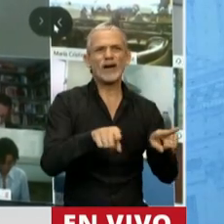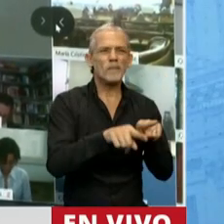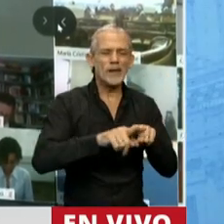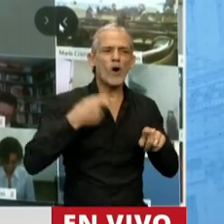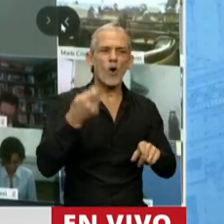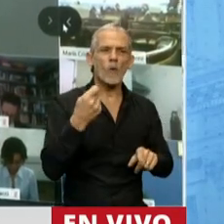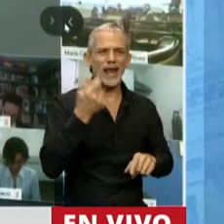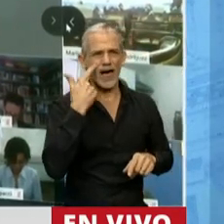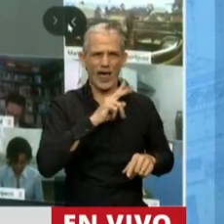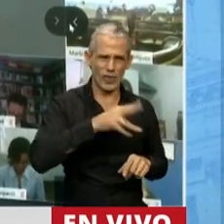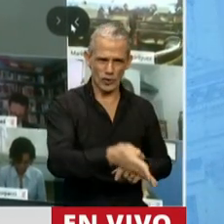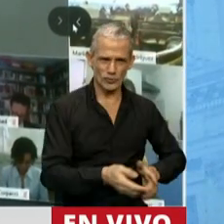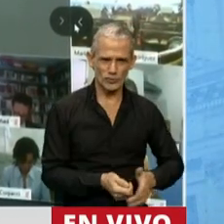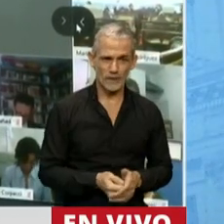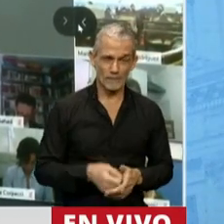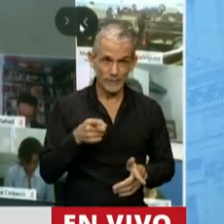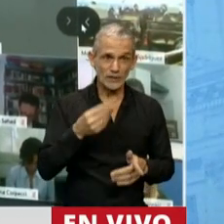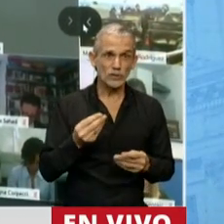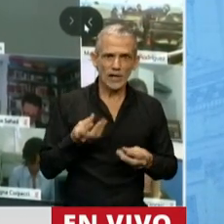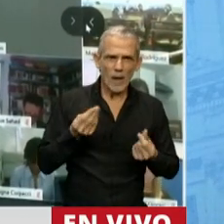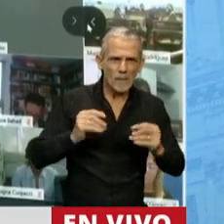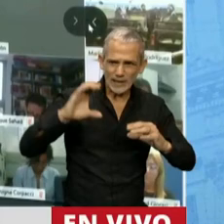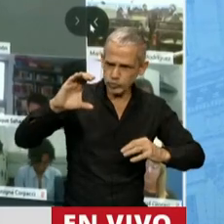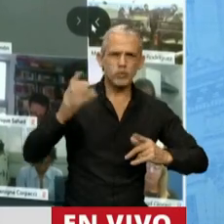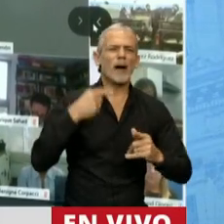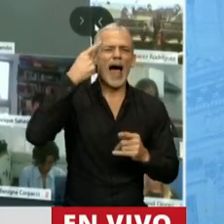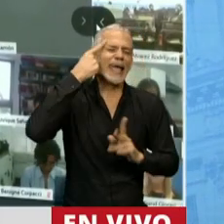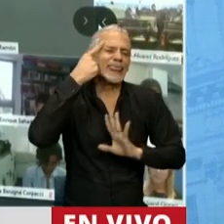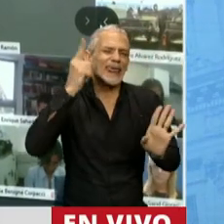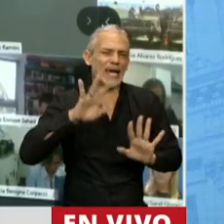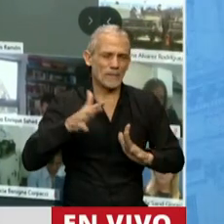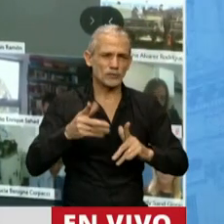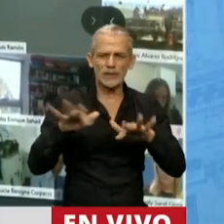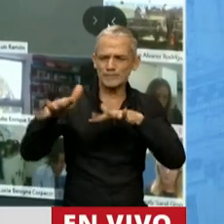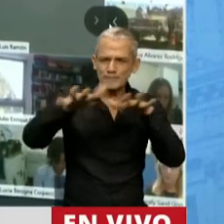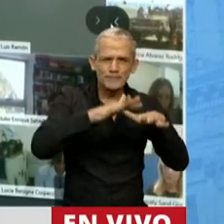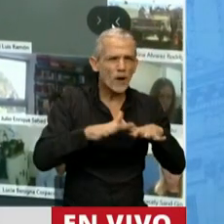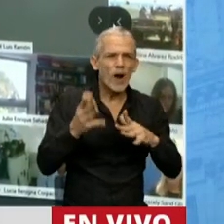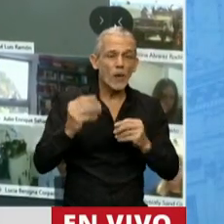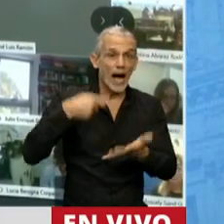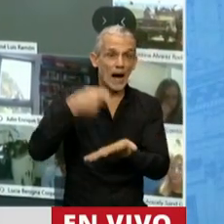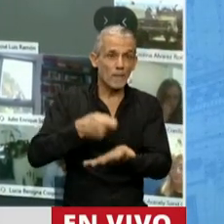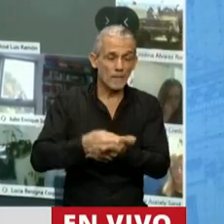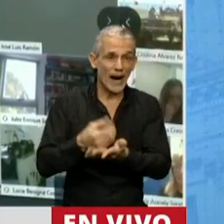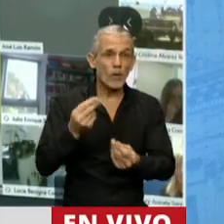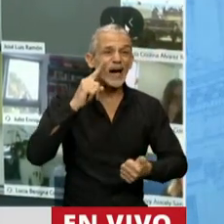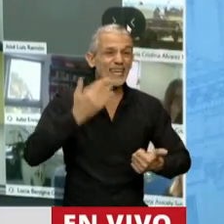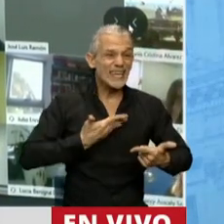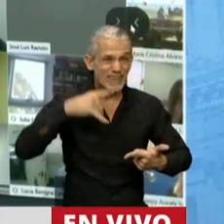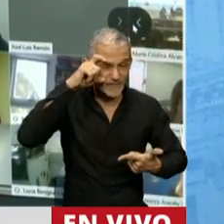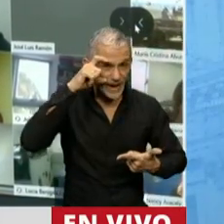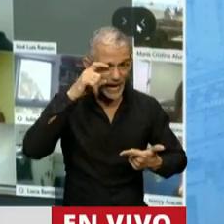jubilados y jubilados. Entonces, estamos hablando de este monto, para que tengamos una idea, equivale a pagar un IFE